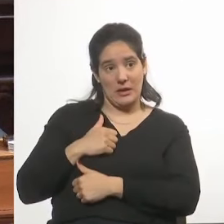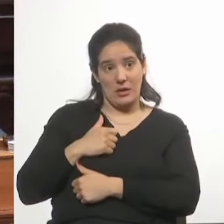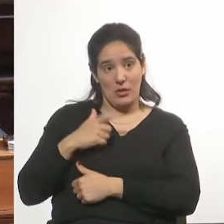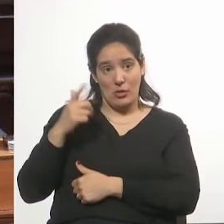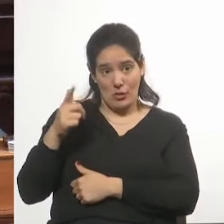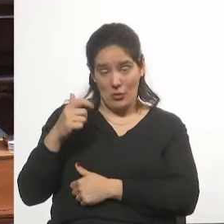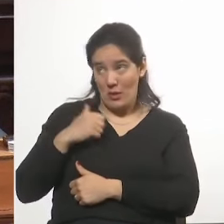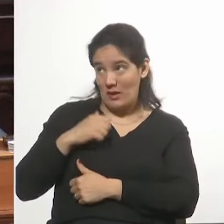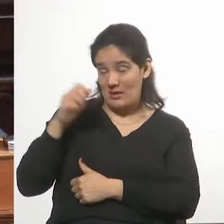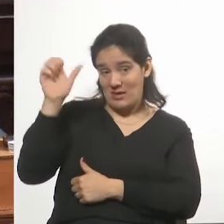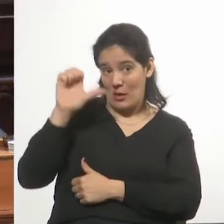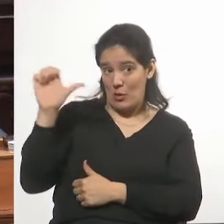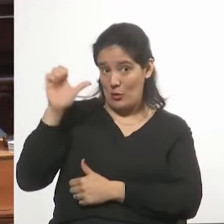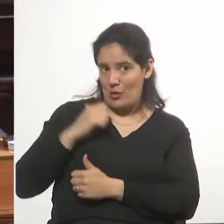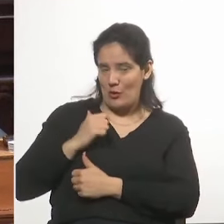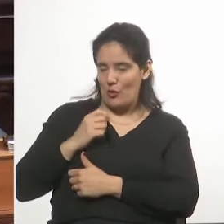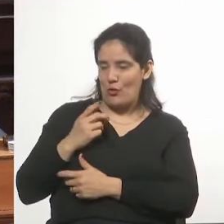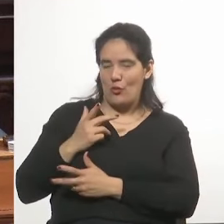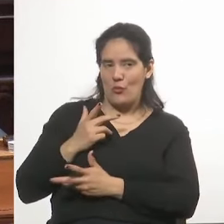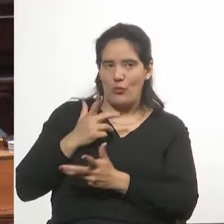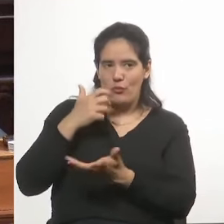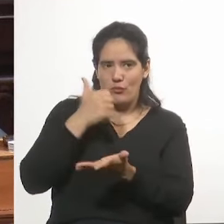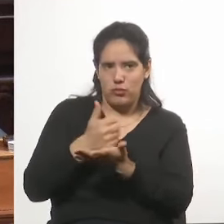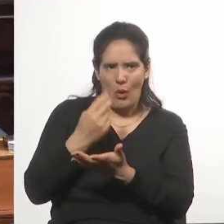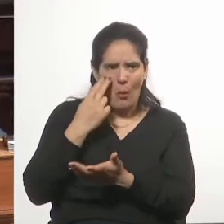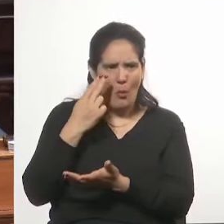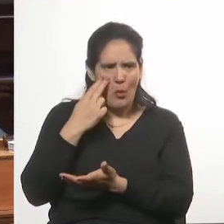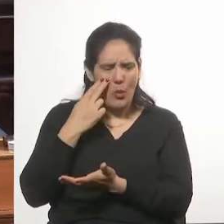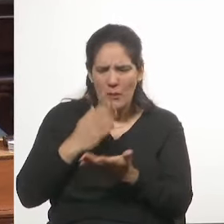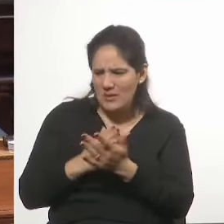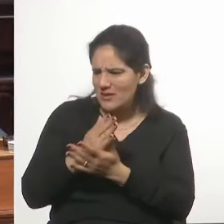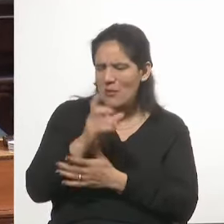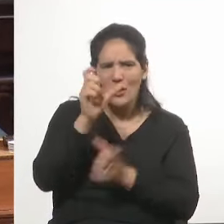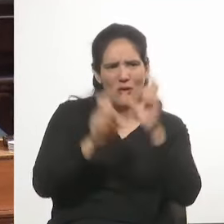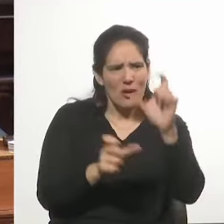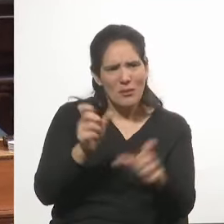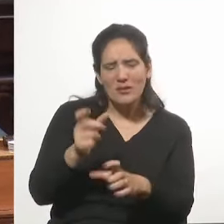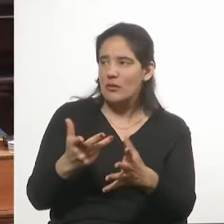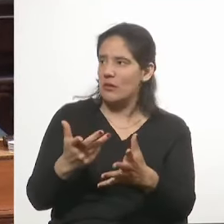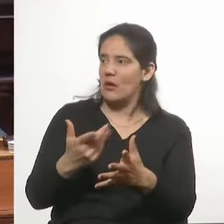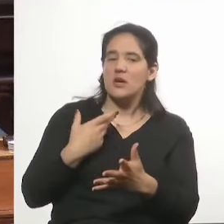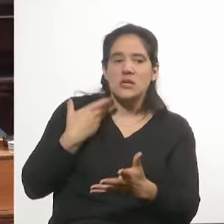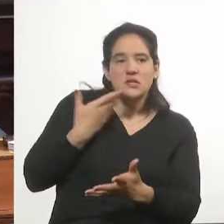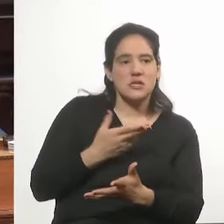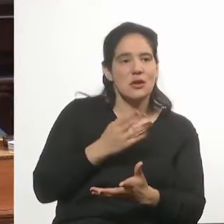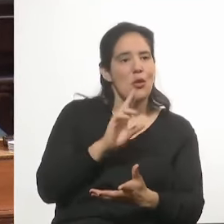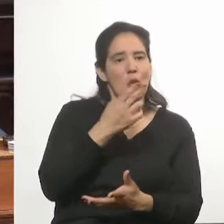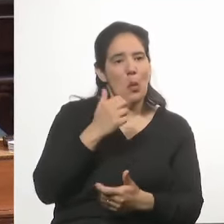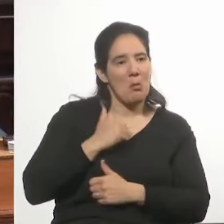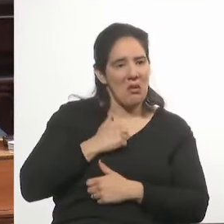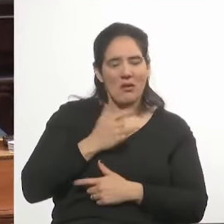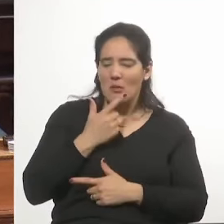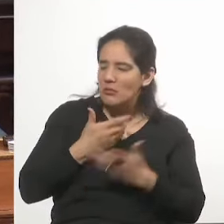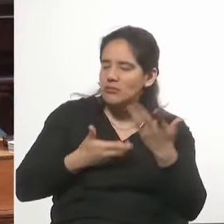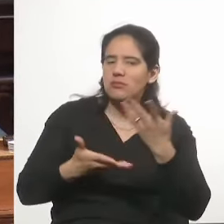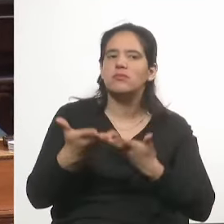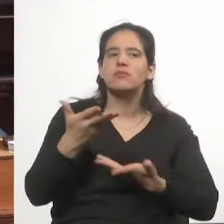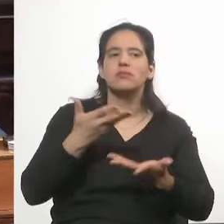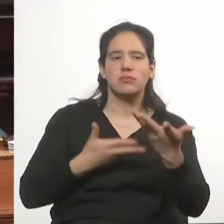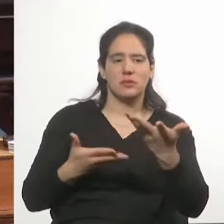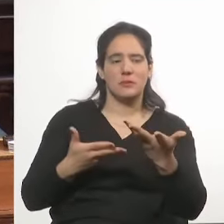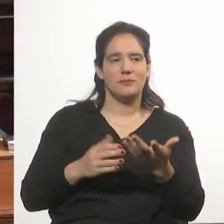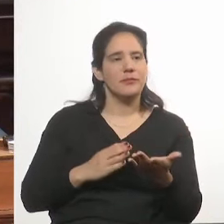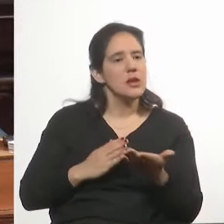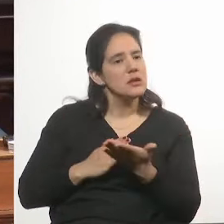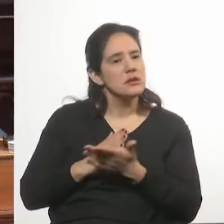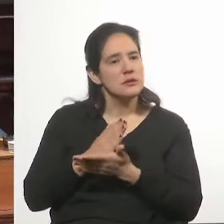europeo de primer nivel tenía problemas a diario. Realmente el reconocimiento ha sido permanente a lo